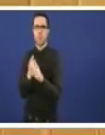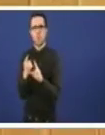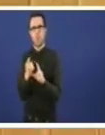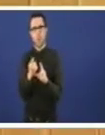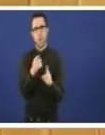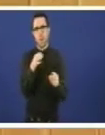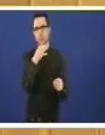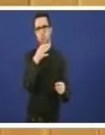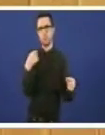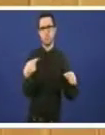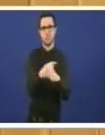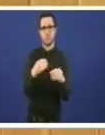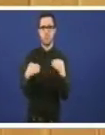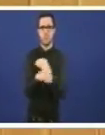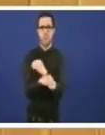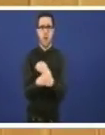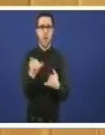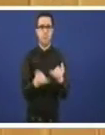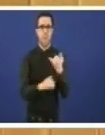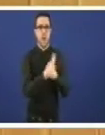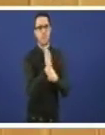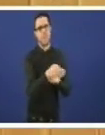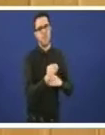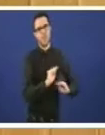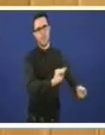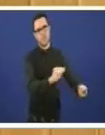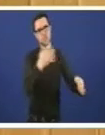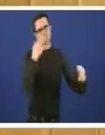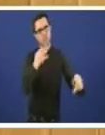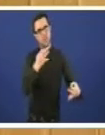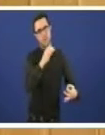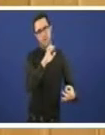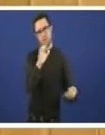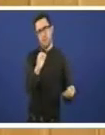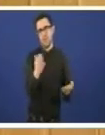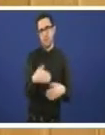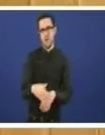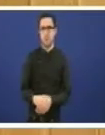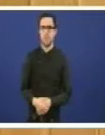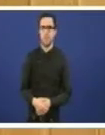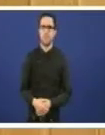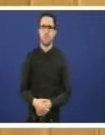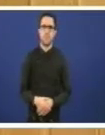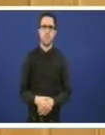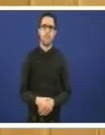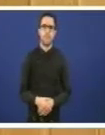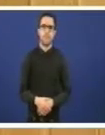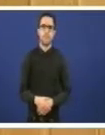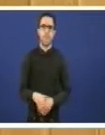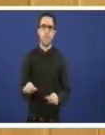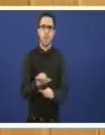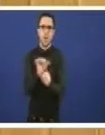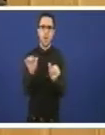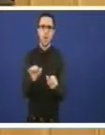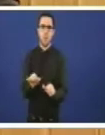desgastarles a vostedes é a súa credibilidade eso é efectivamente o que hai o modelo e a